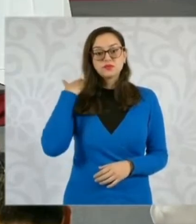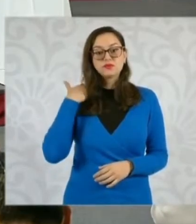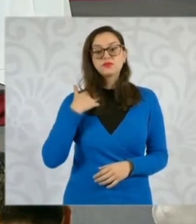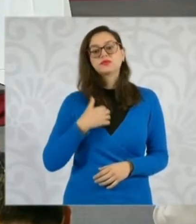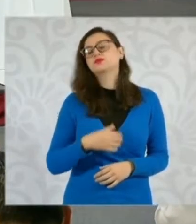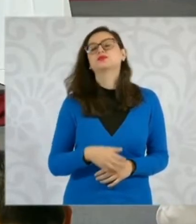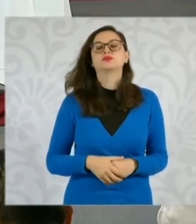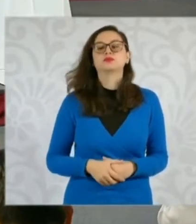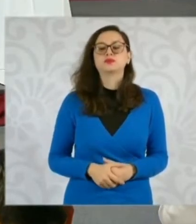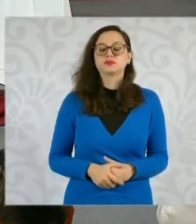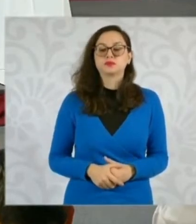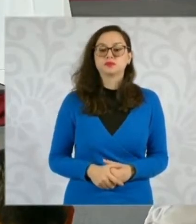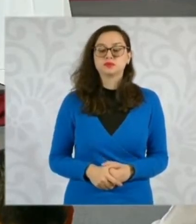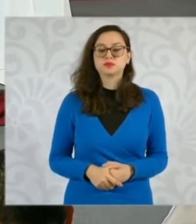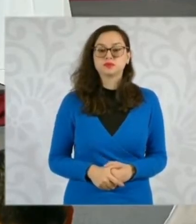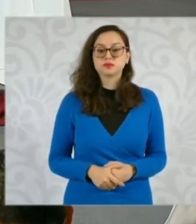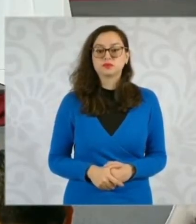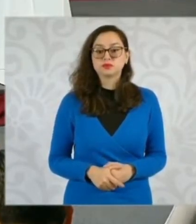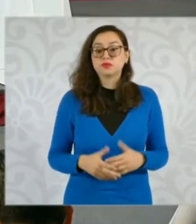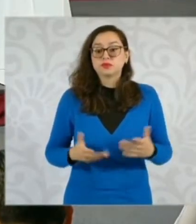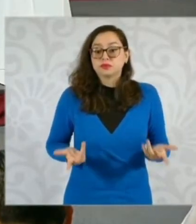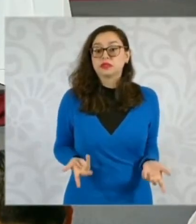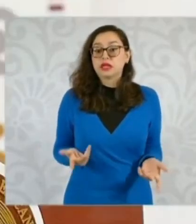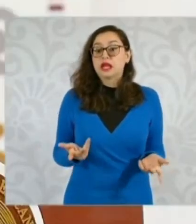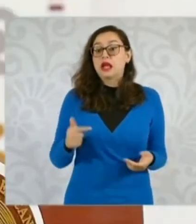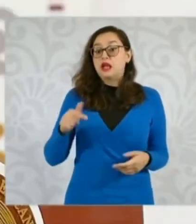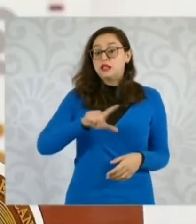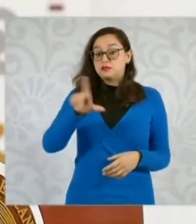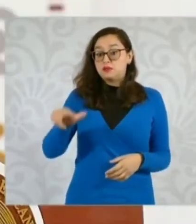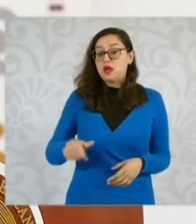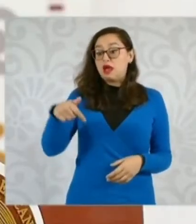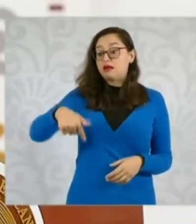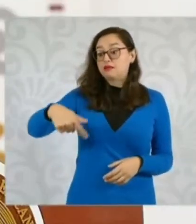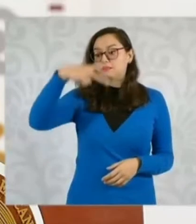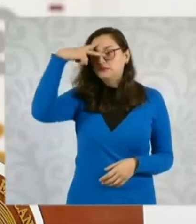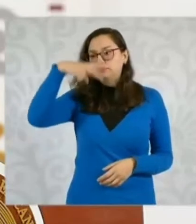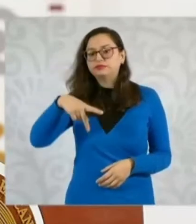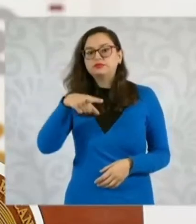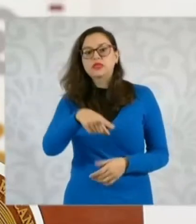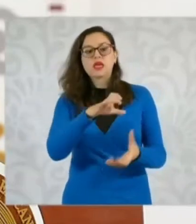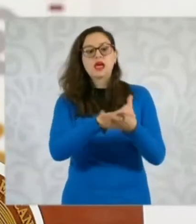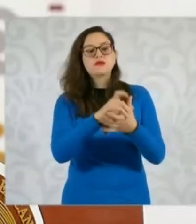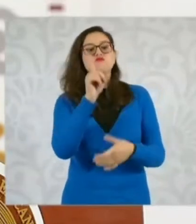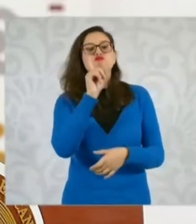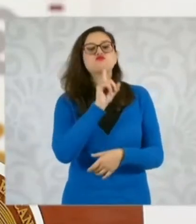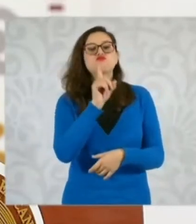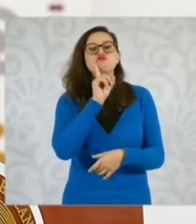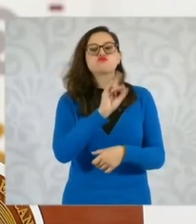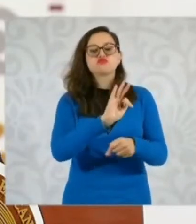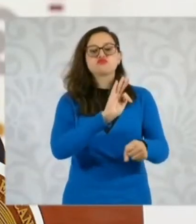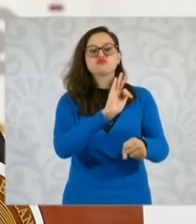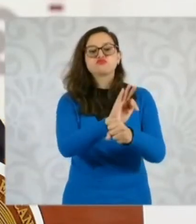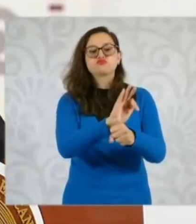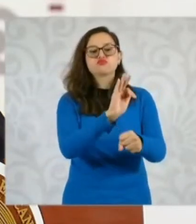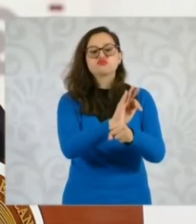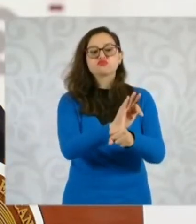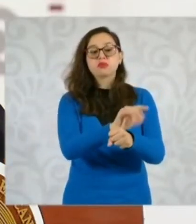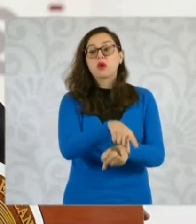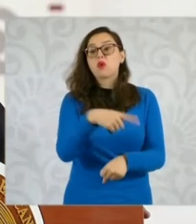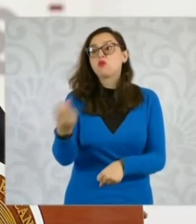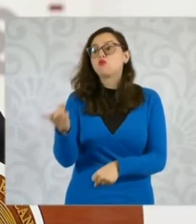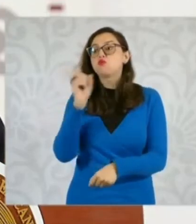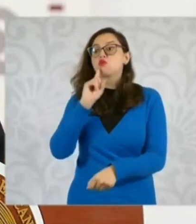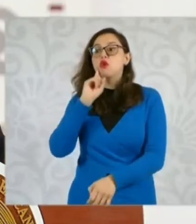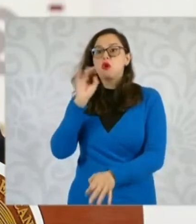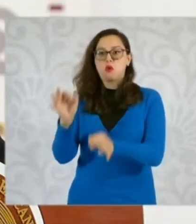lista de personas bloqueadas a la esposa de García Luna, pues ustedes saben que no proceden. Se los voy a decir con